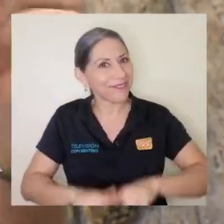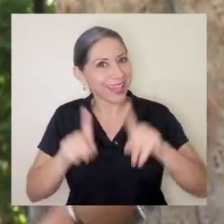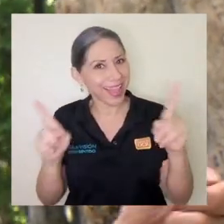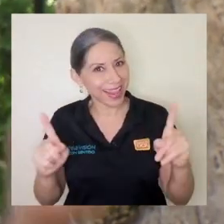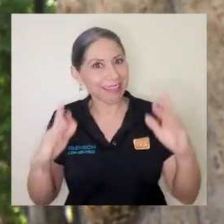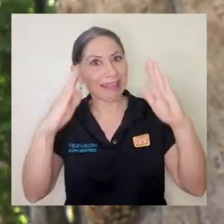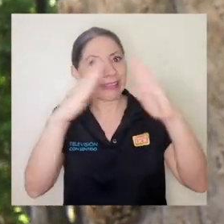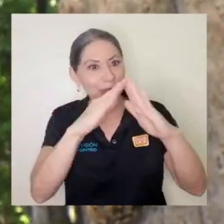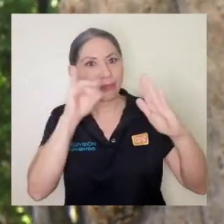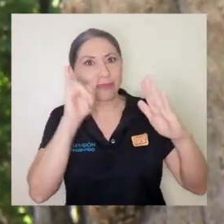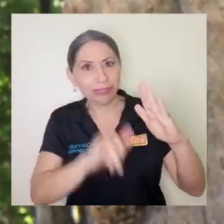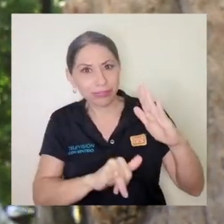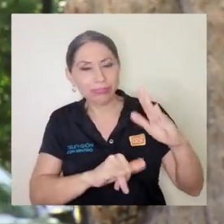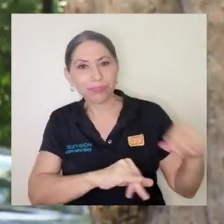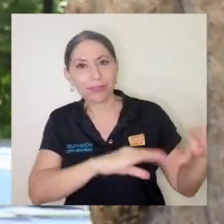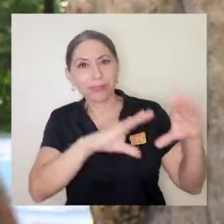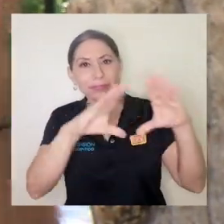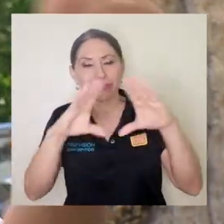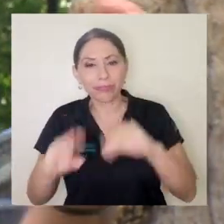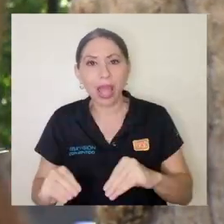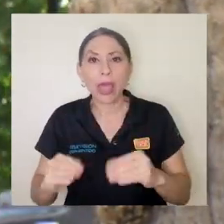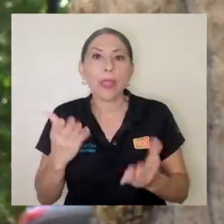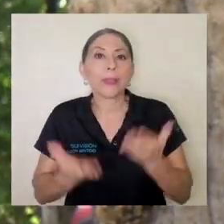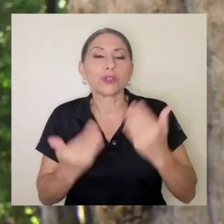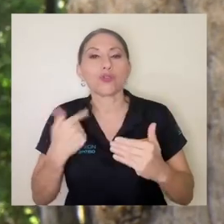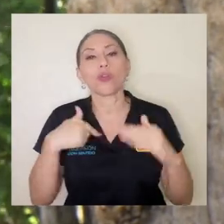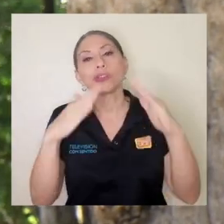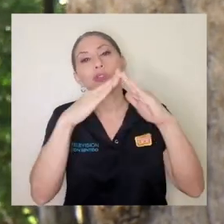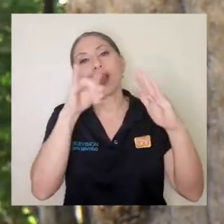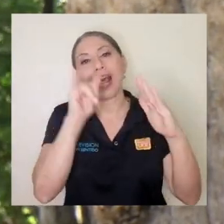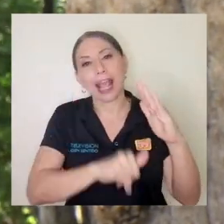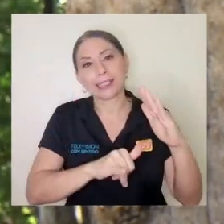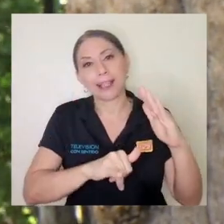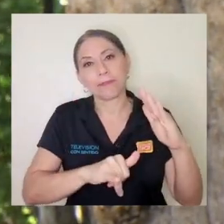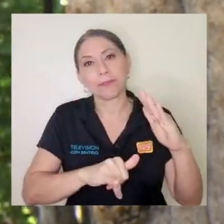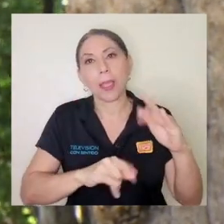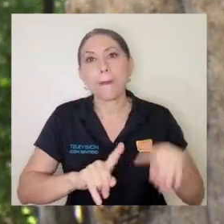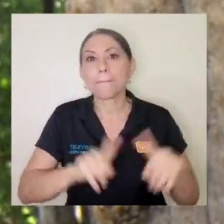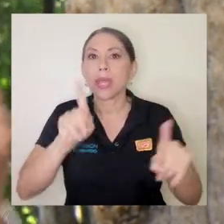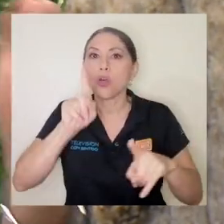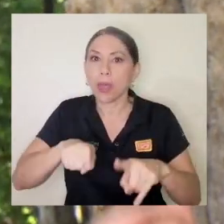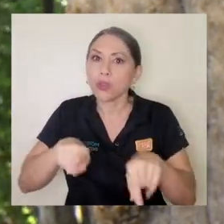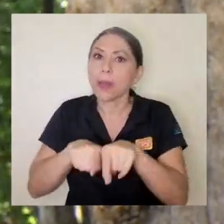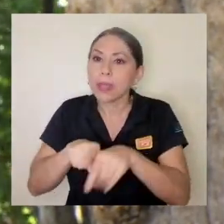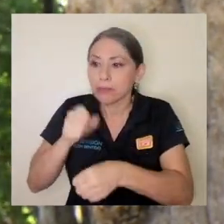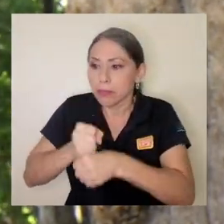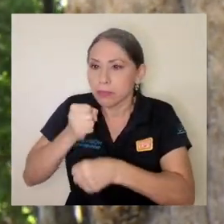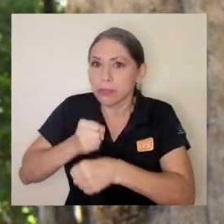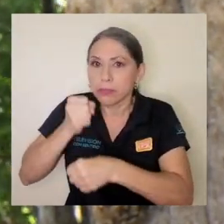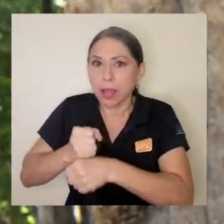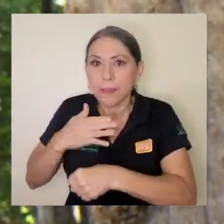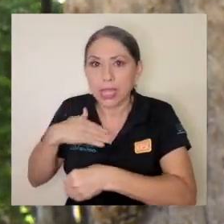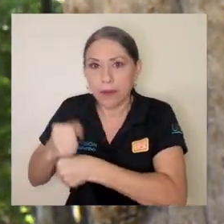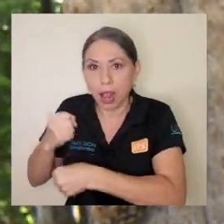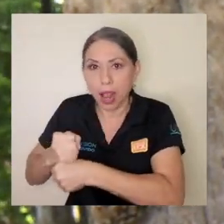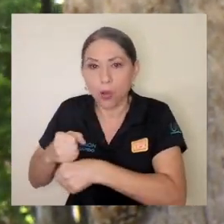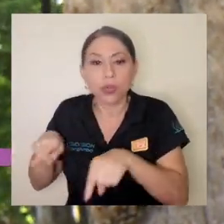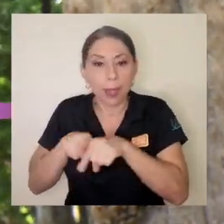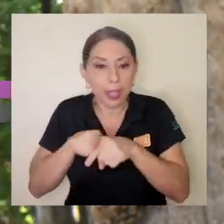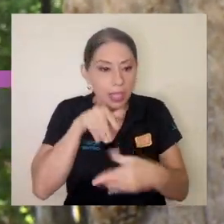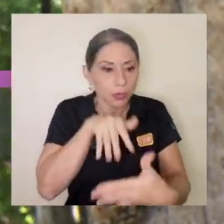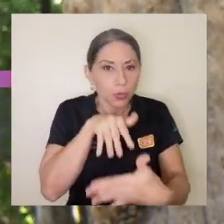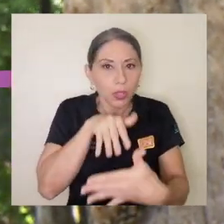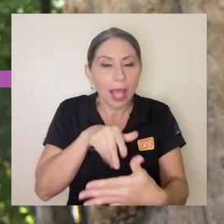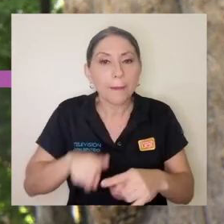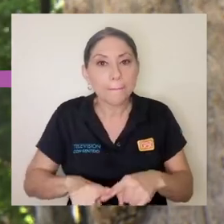yo estoy en mi casa pero tengo que cumplir con las obligaciones del trabajo con las obligaciones del estudio pero